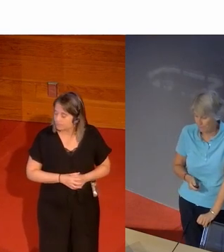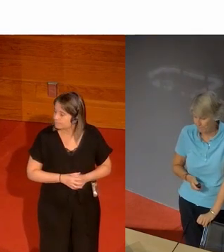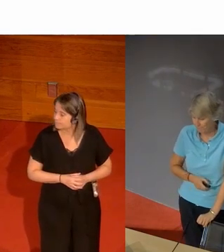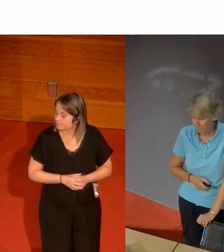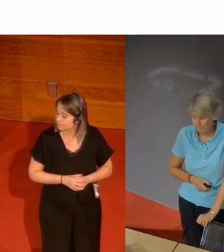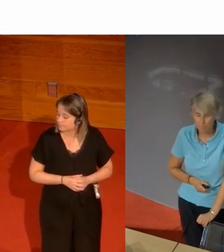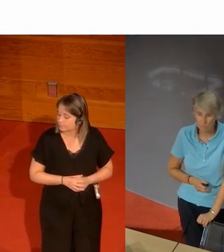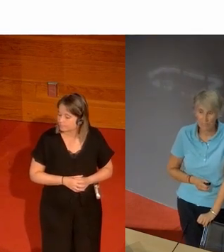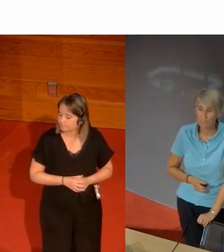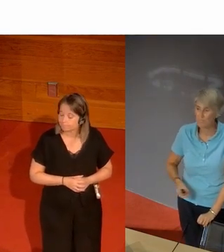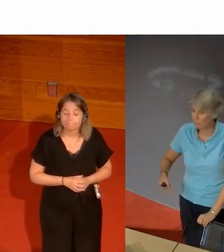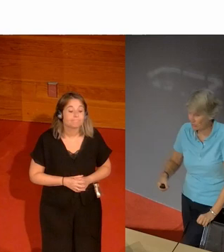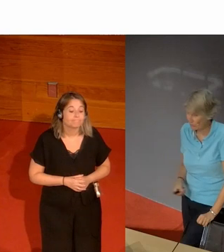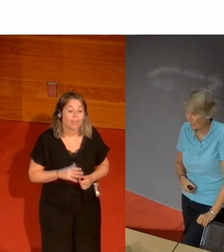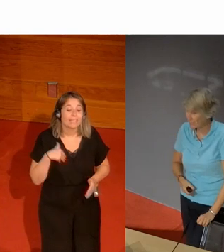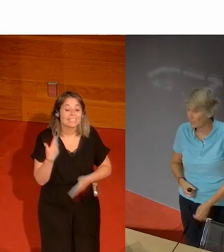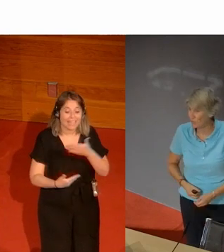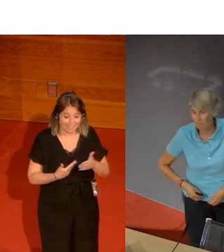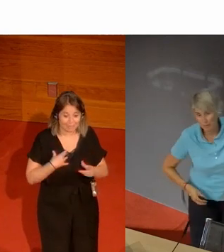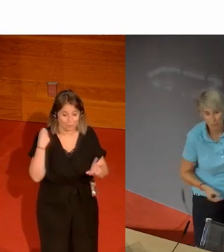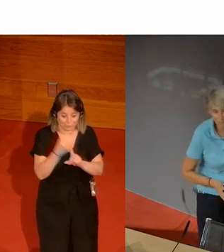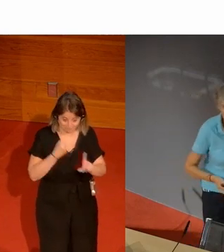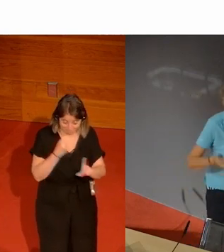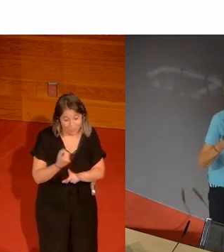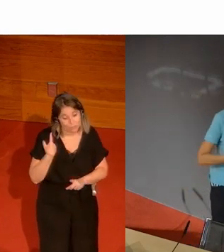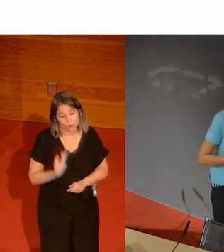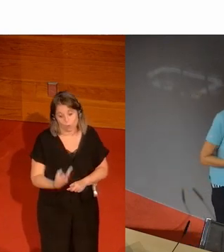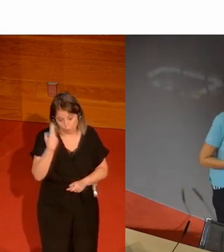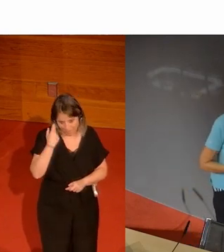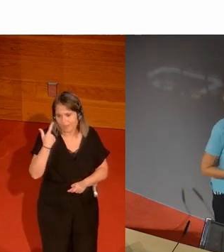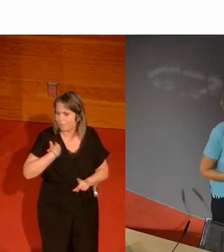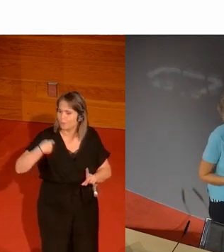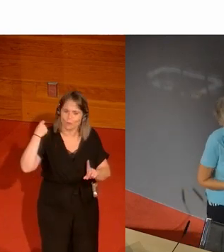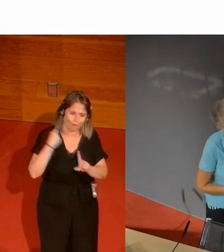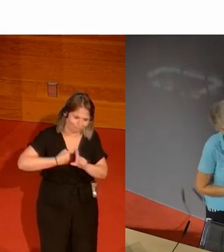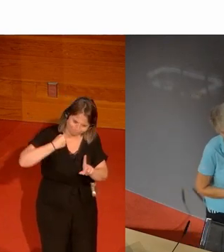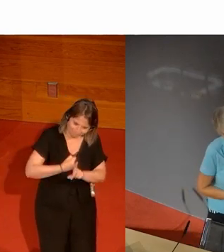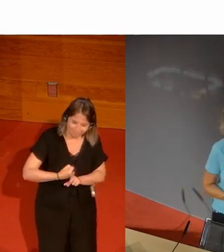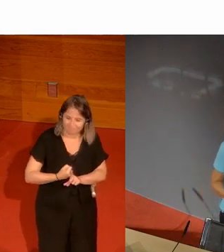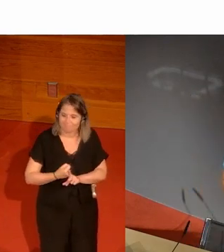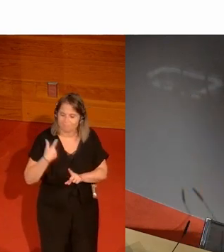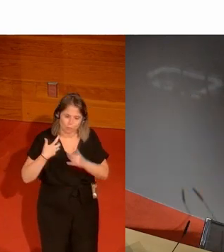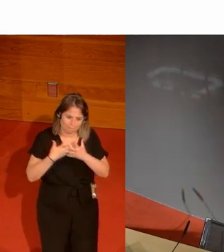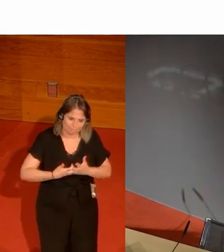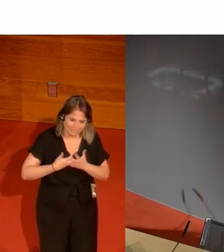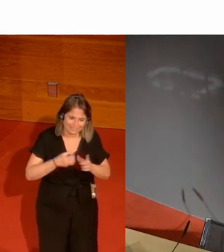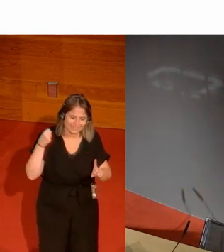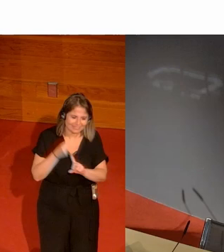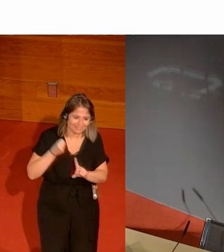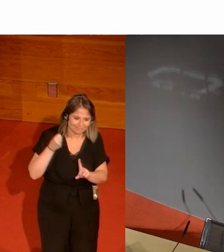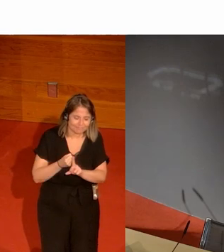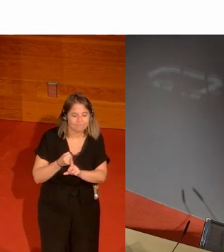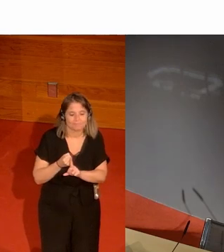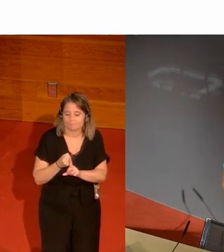en fin que aquí seguimos dando la caña yo me he jubilado pero aquí sigo dando la batalla con esto porque me